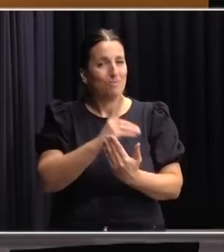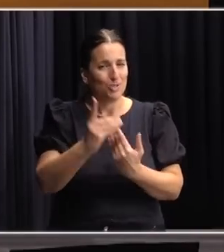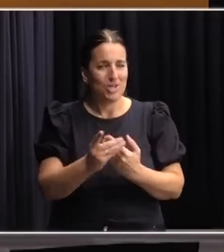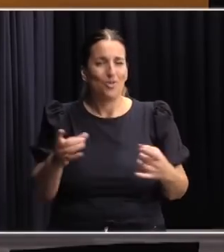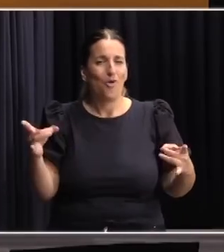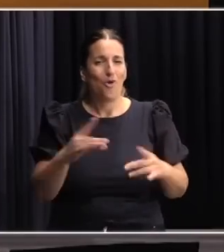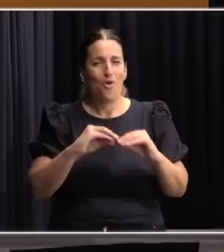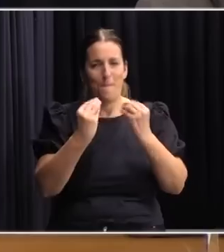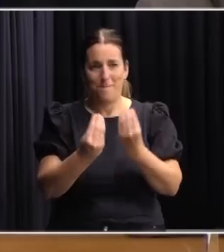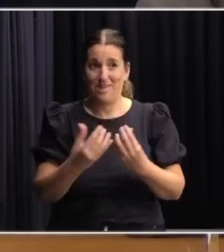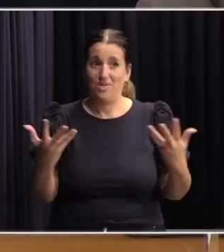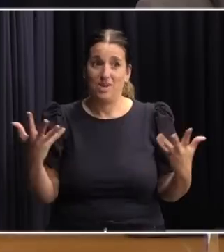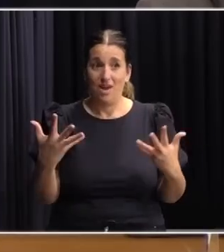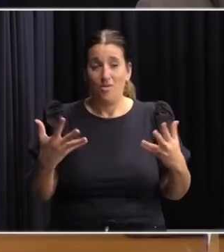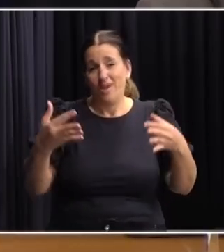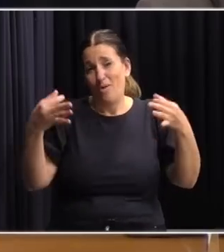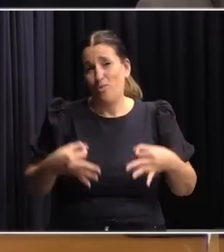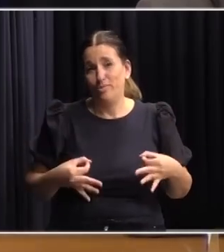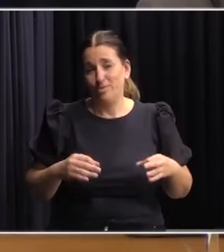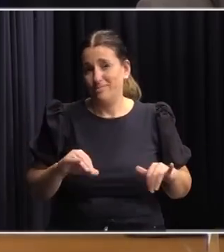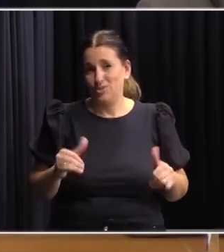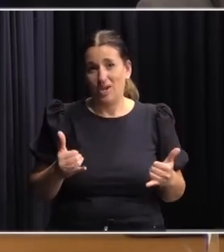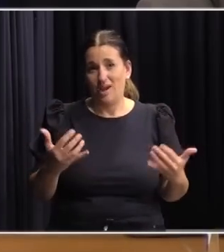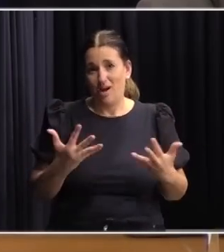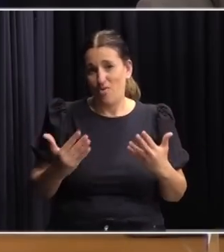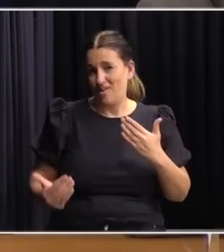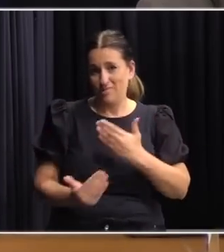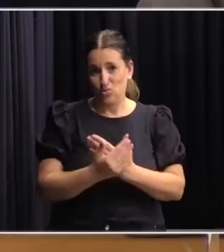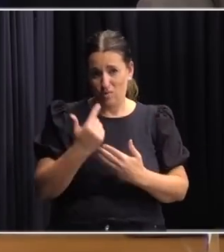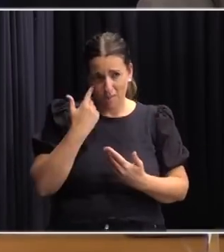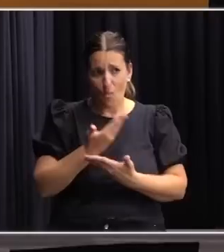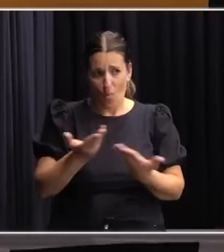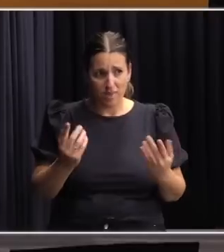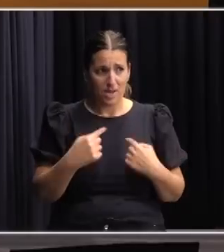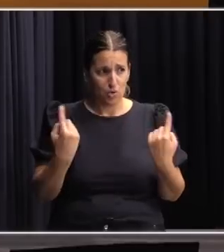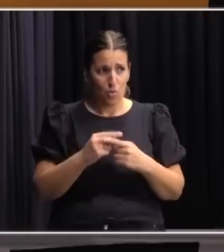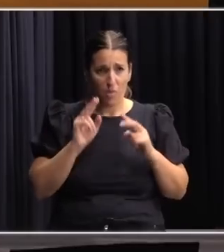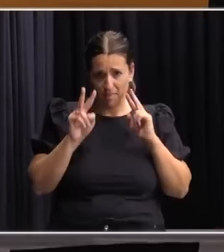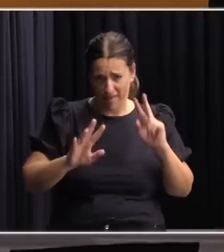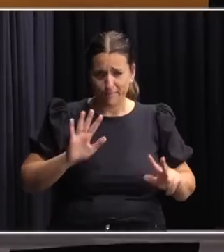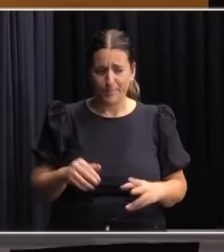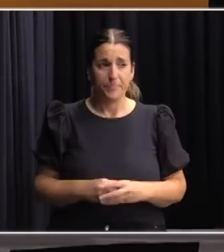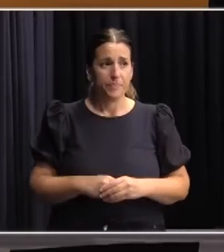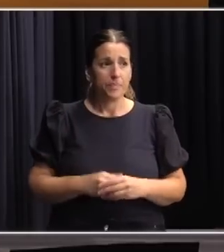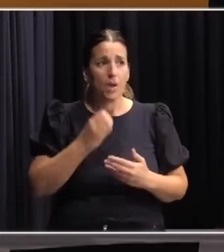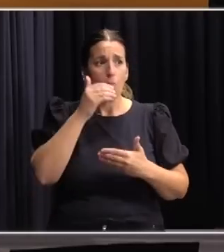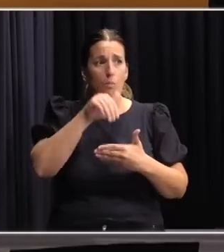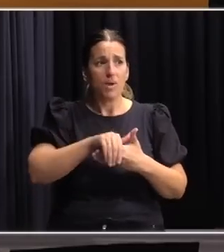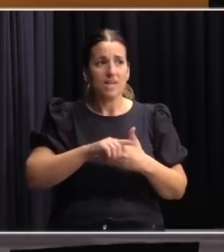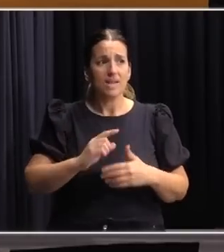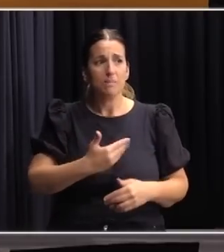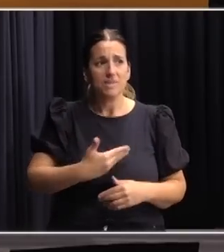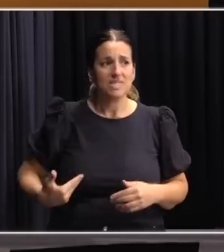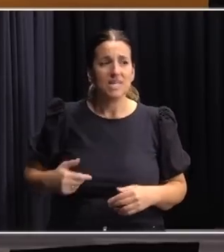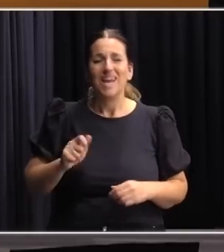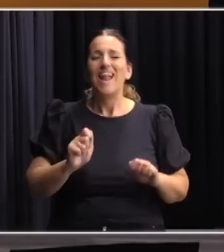que en este momento es ya de consumo público el proyecto. Buenas tardes a todos. Presidente Leonardo